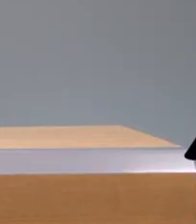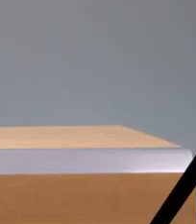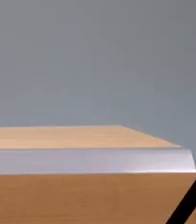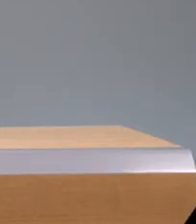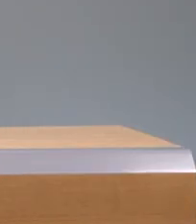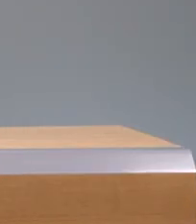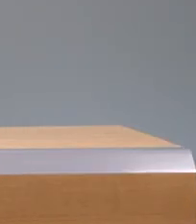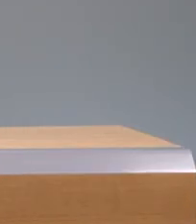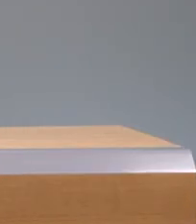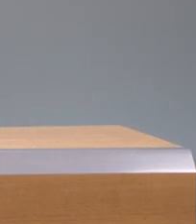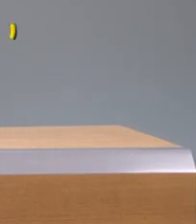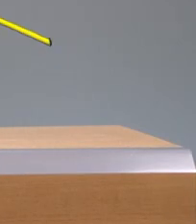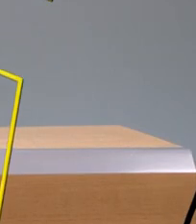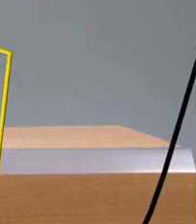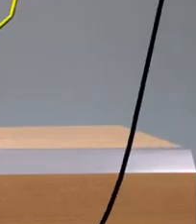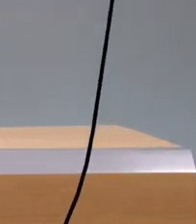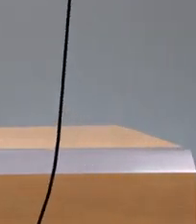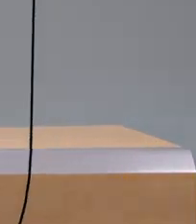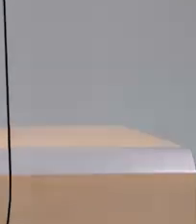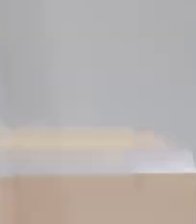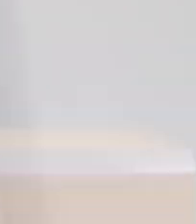Gracias. Gracias.